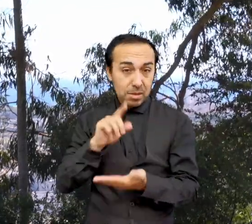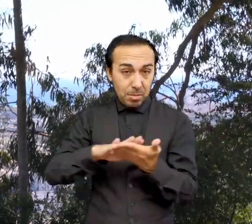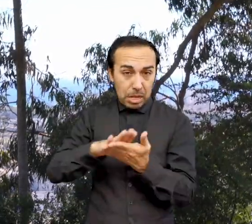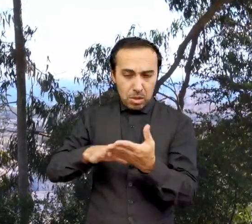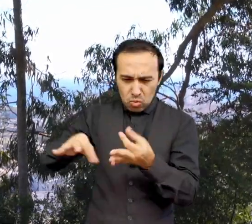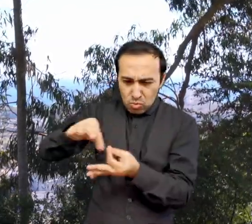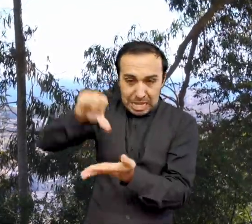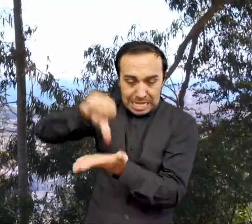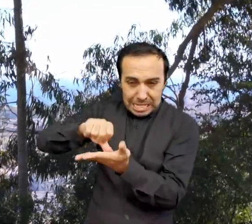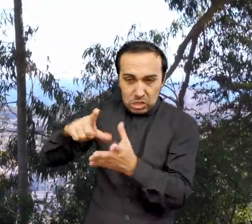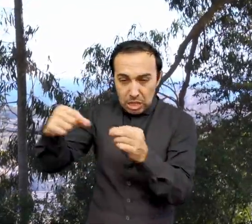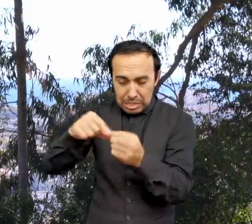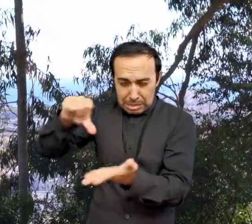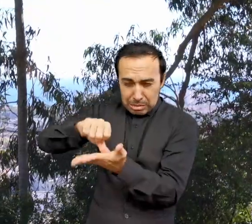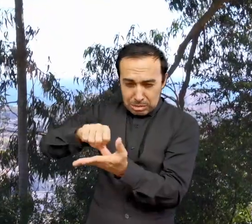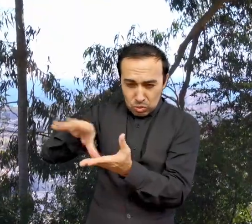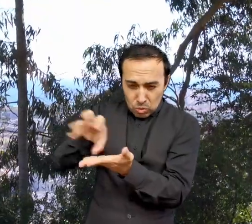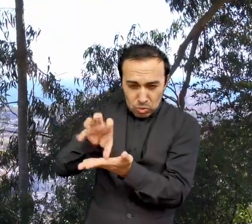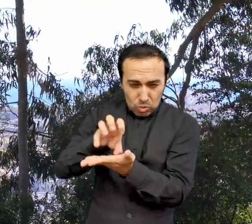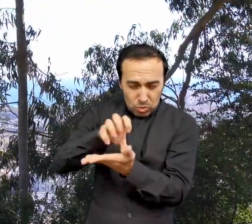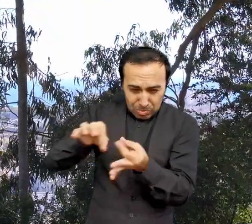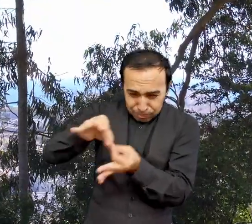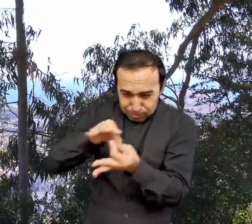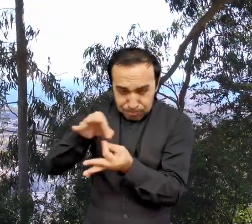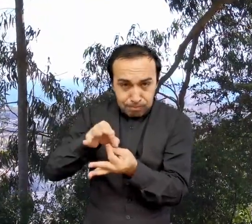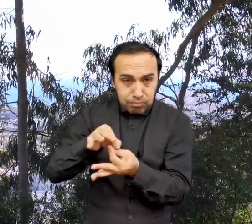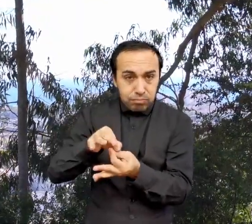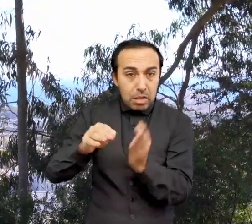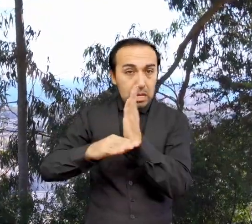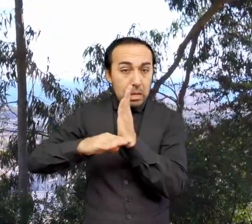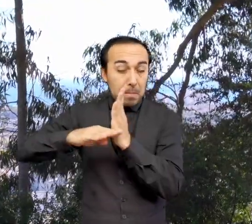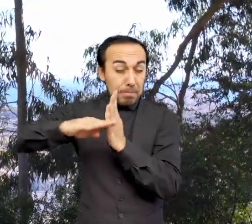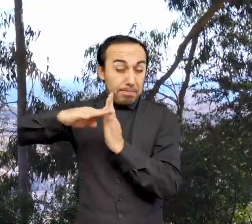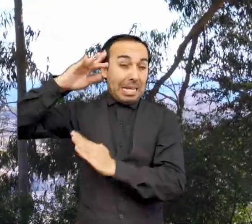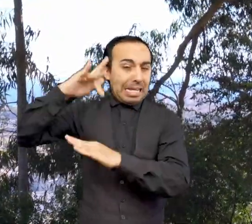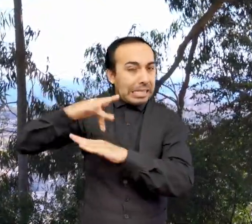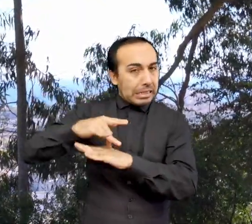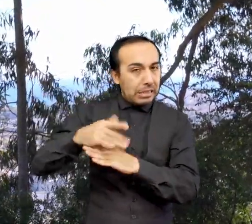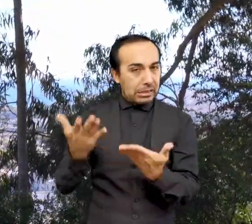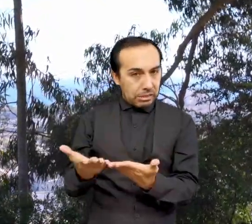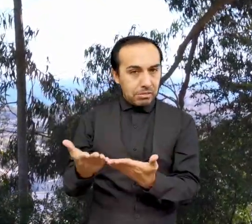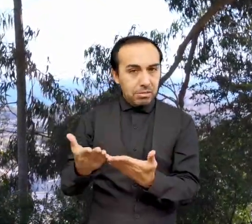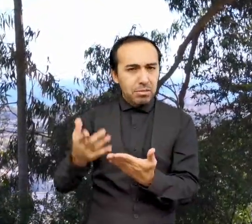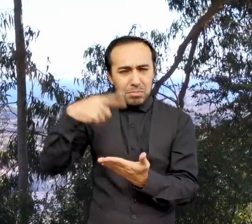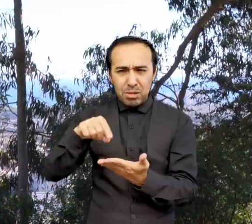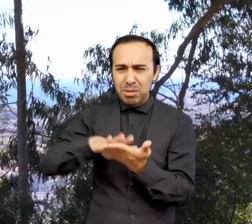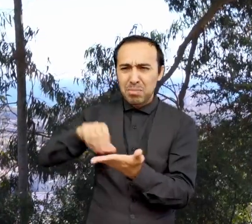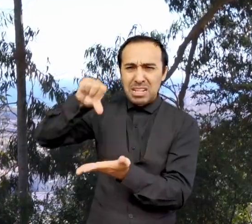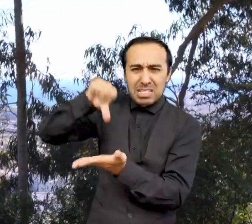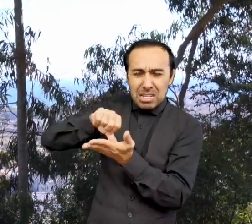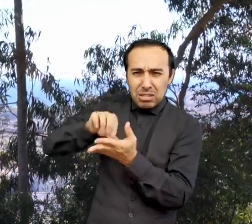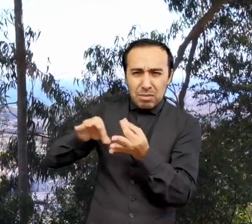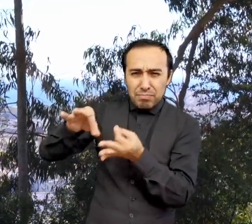rápidas en el centro de la estrella, donde la temperatura y la densidad son más altas. Pero cuando esta fusión no se